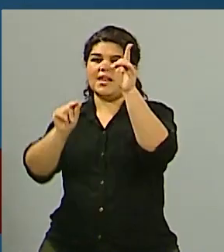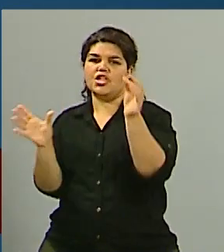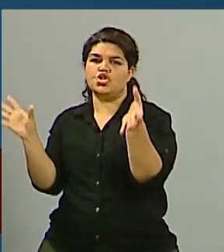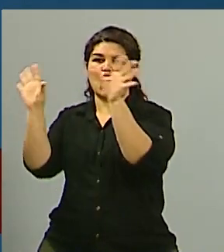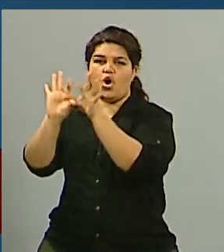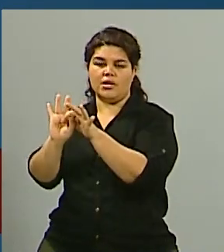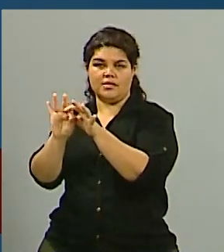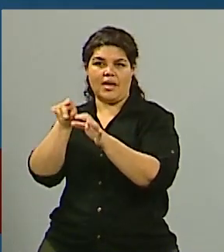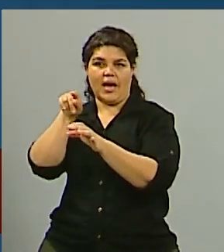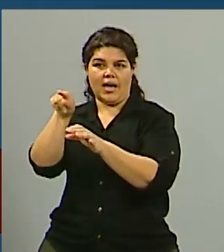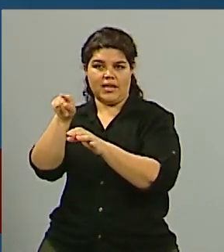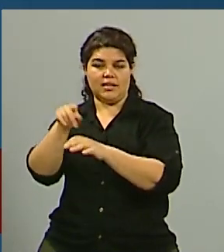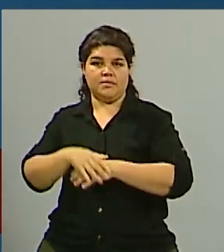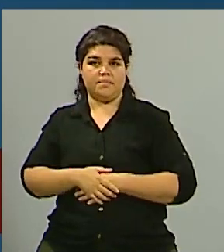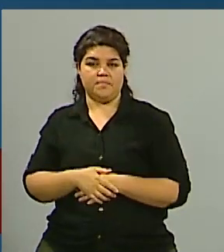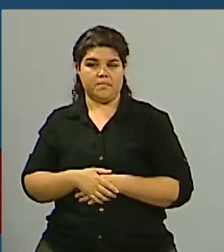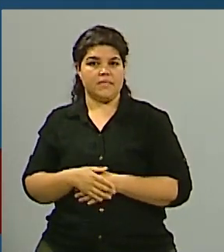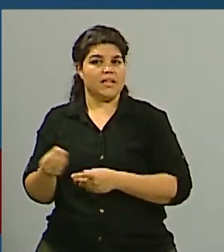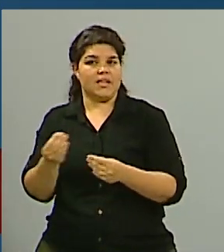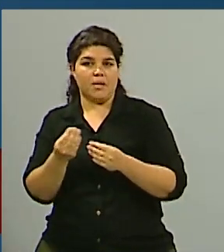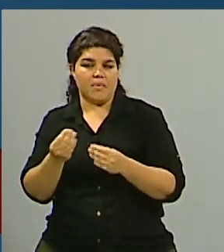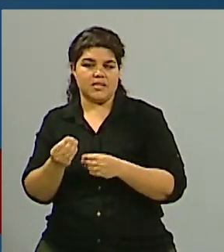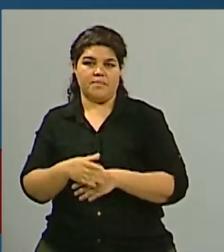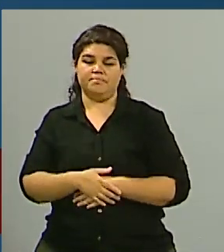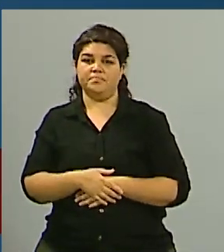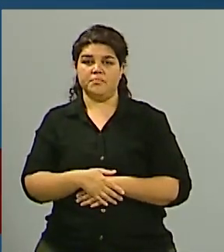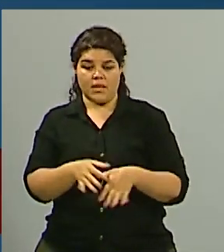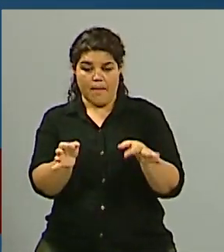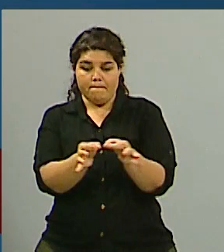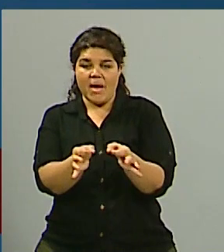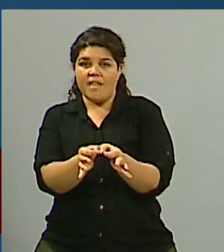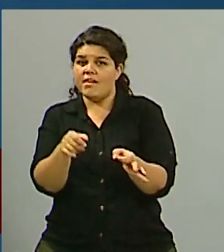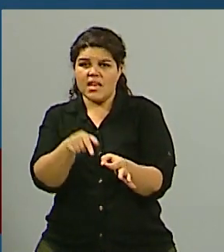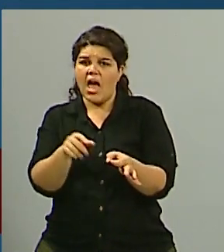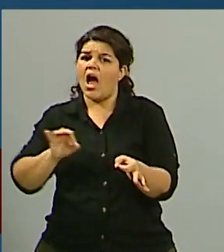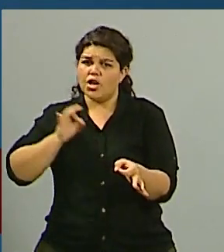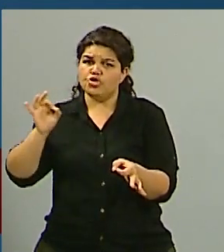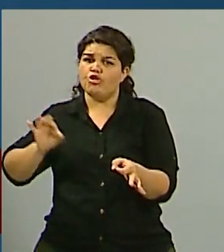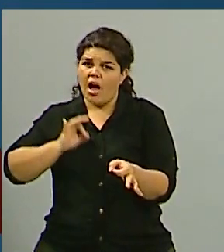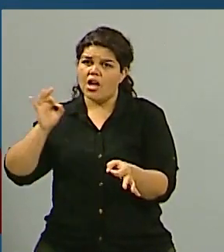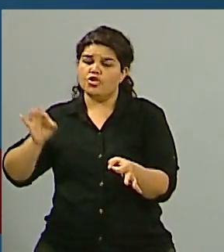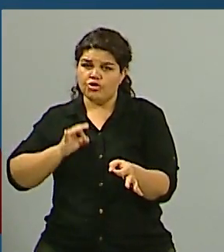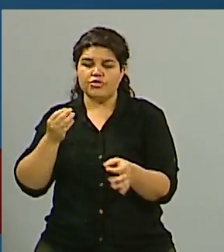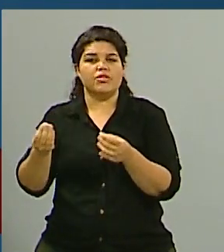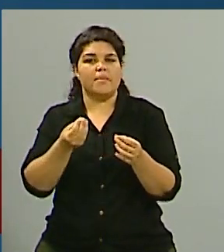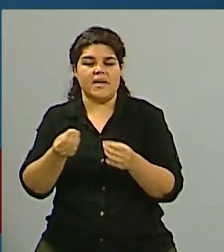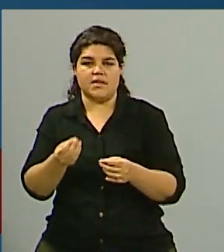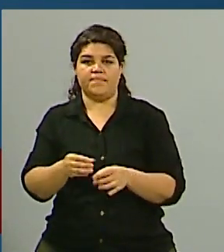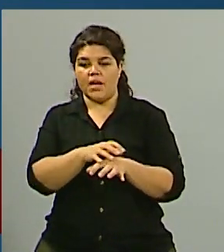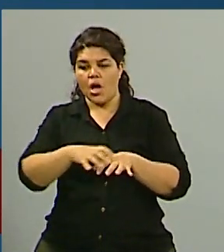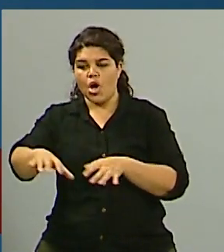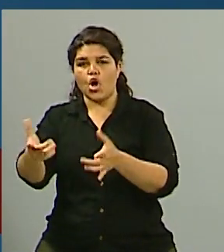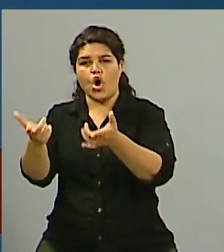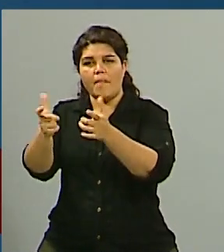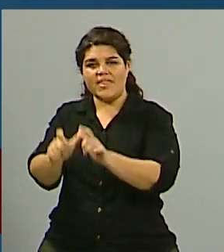ámbito privilegiado en donde la cuestión Malvinas es tratada todos los años, que es el Comité de Descolonización, la